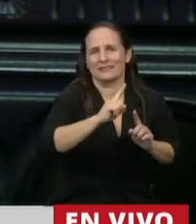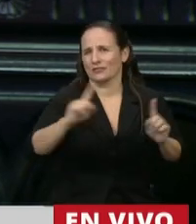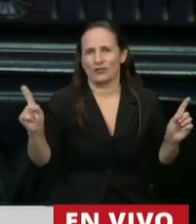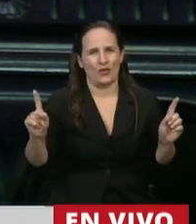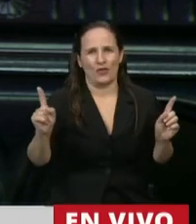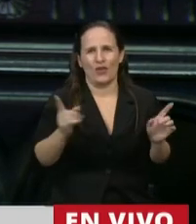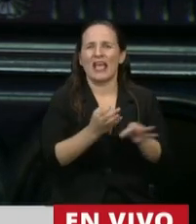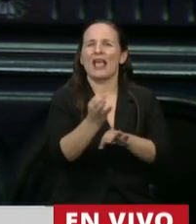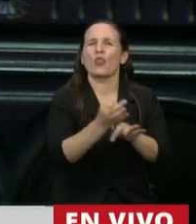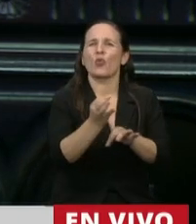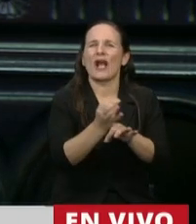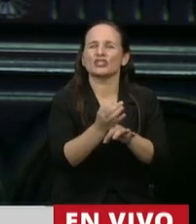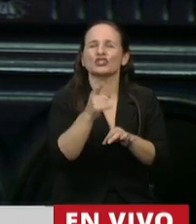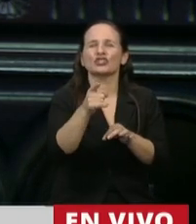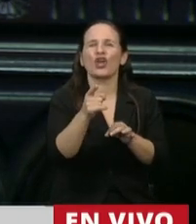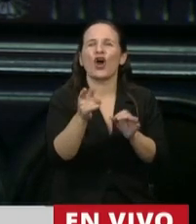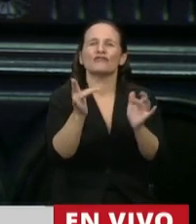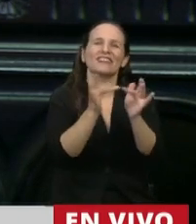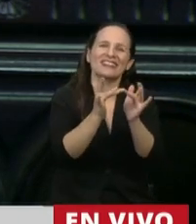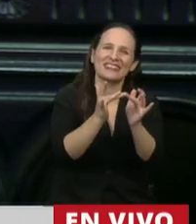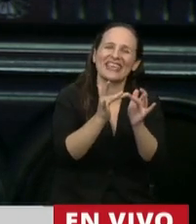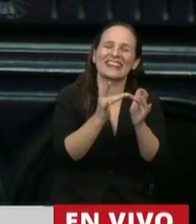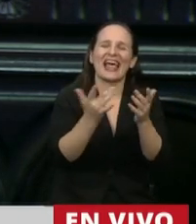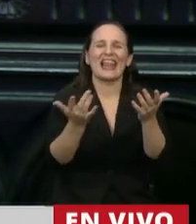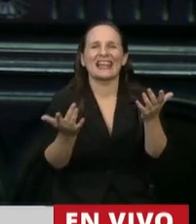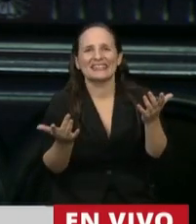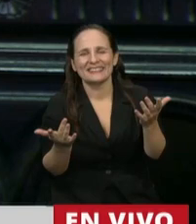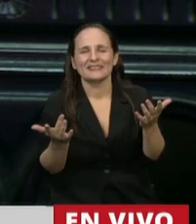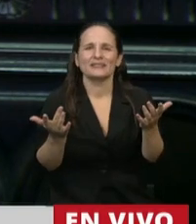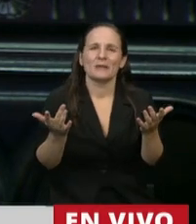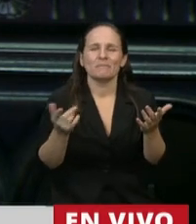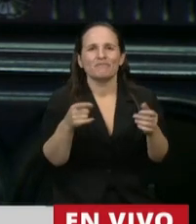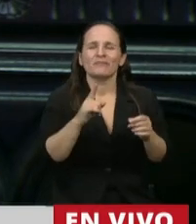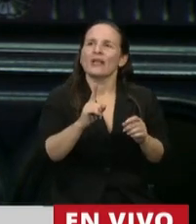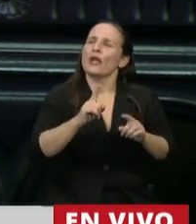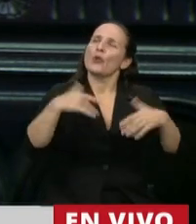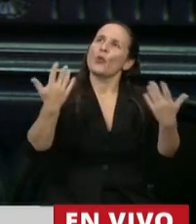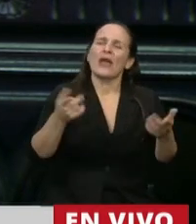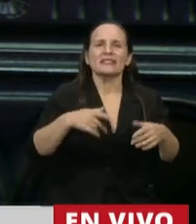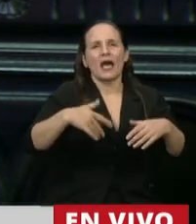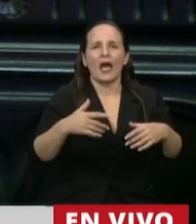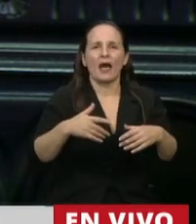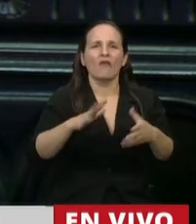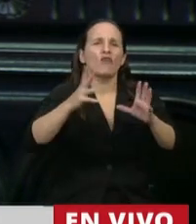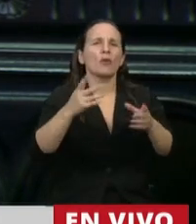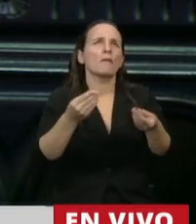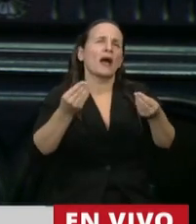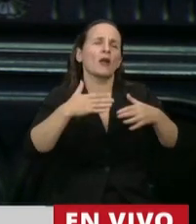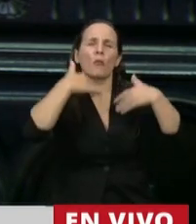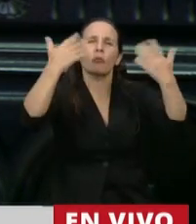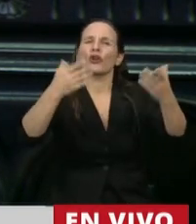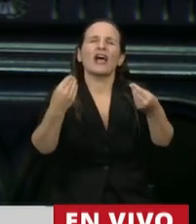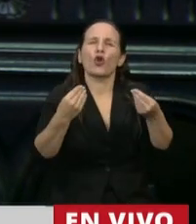precio a la educación digital más que a la conectividad. Pues no es a cualquier precio. Me sorprendió